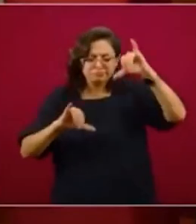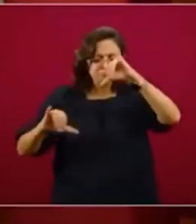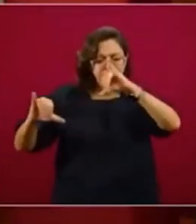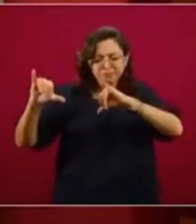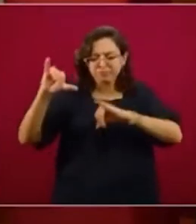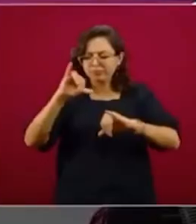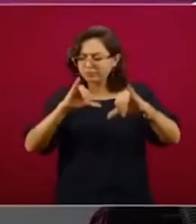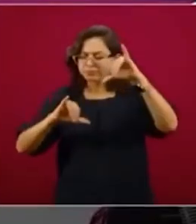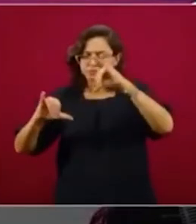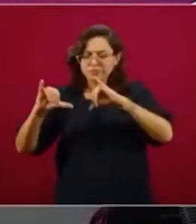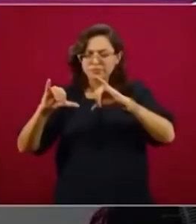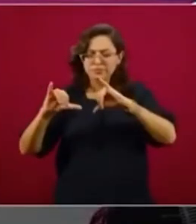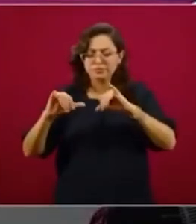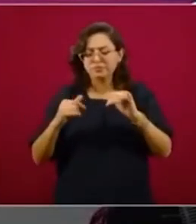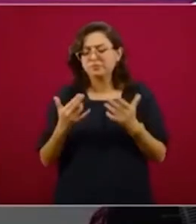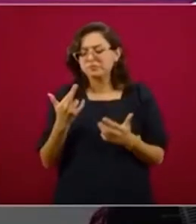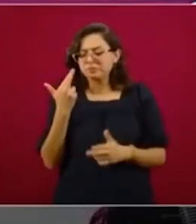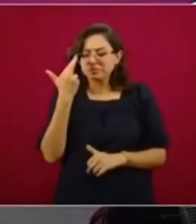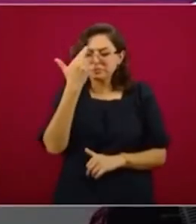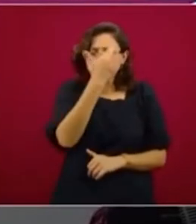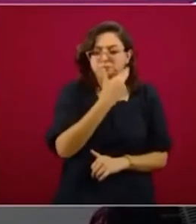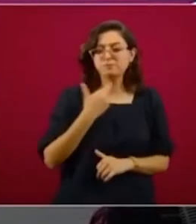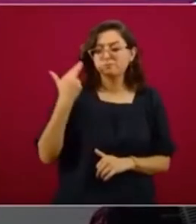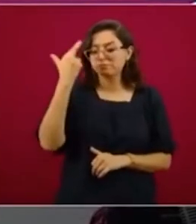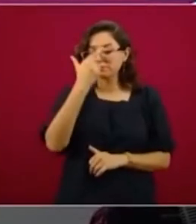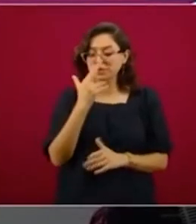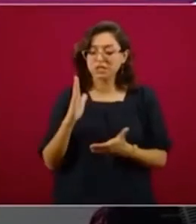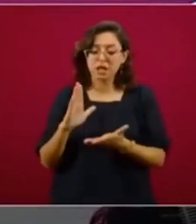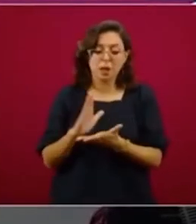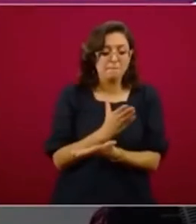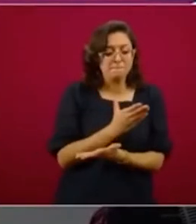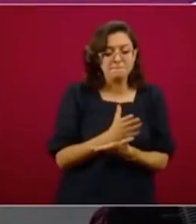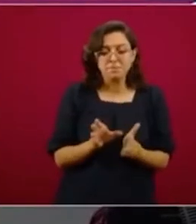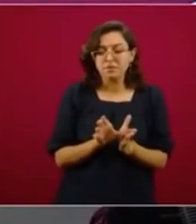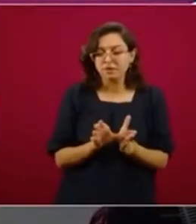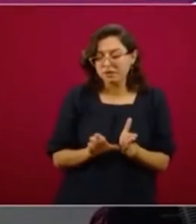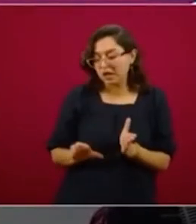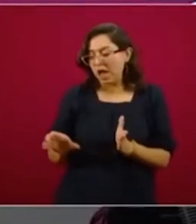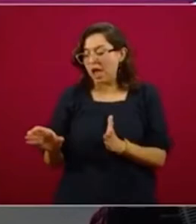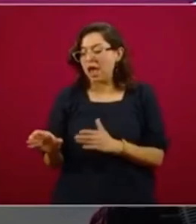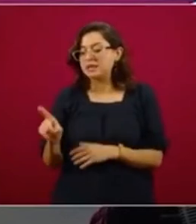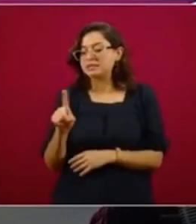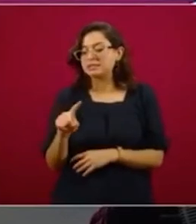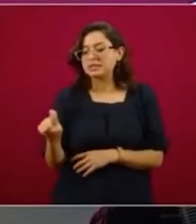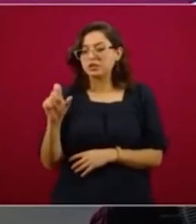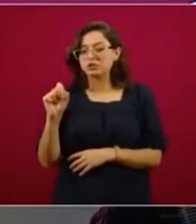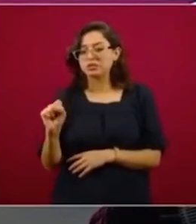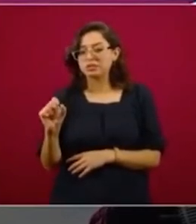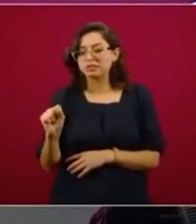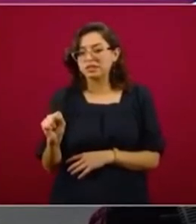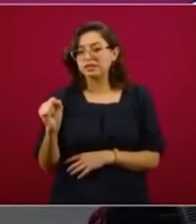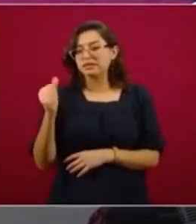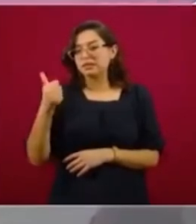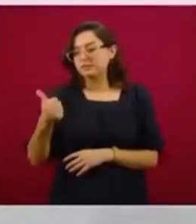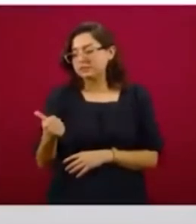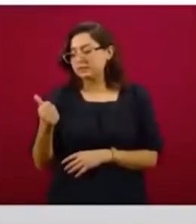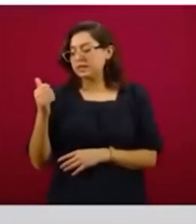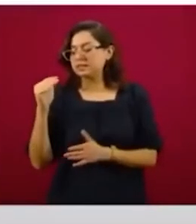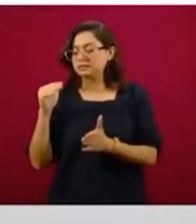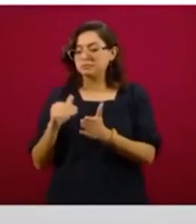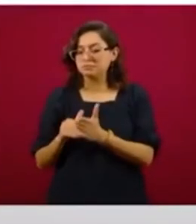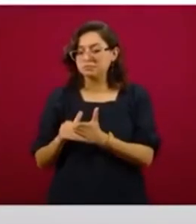entraron al protocolo de estudio. De este protocolo de estudio, 166 mil 49 ya tienen un resultado